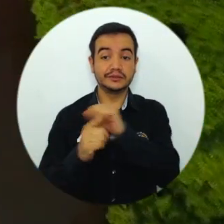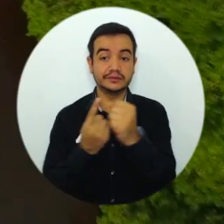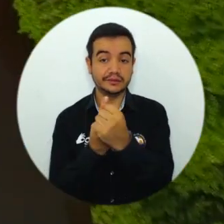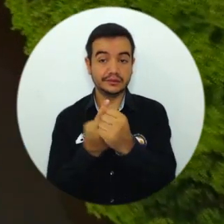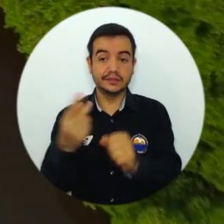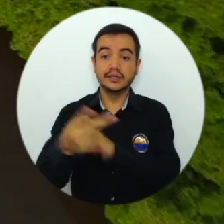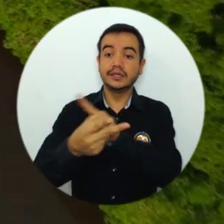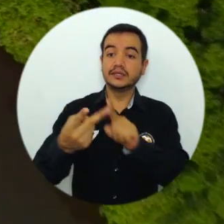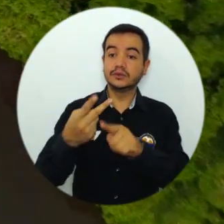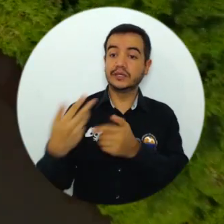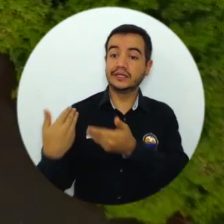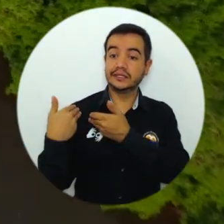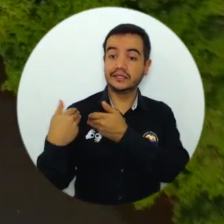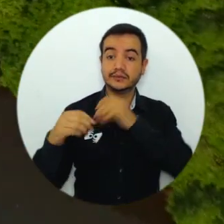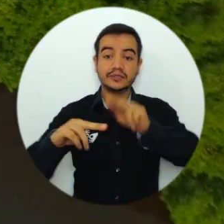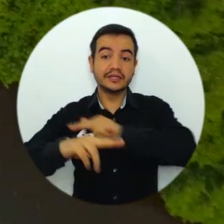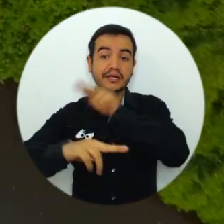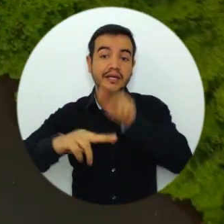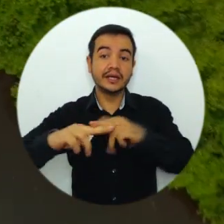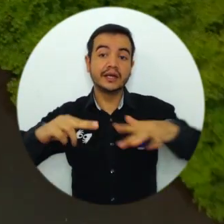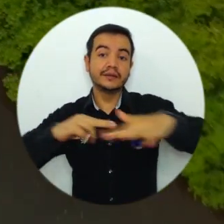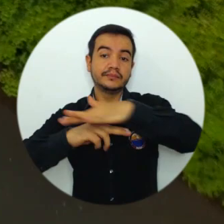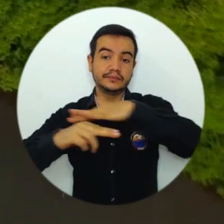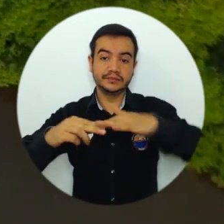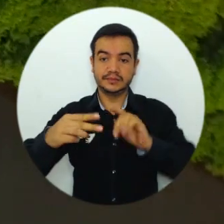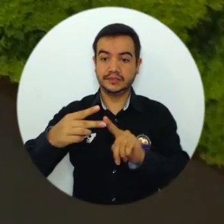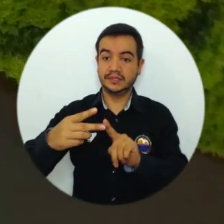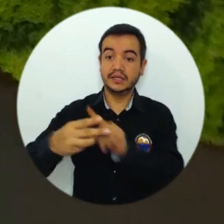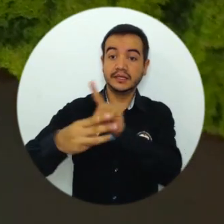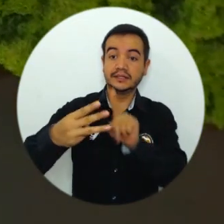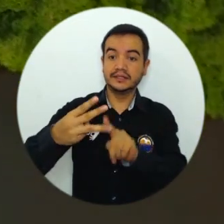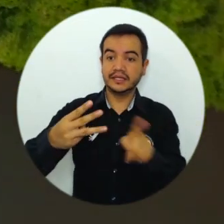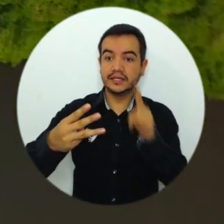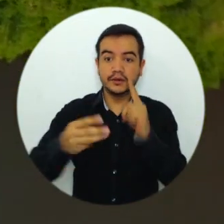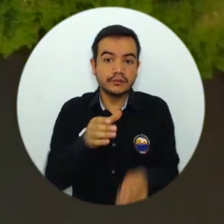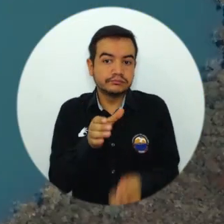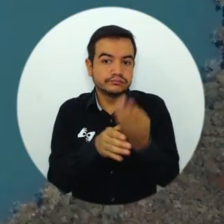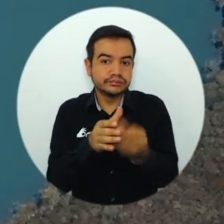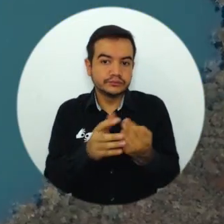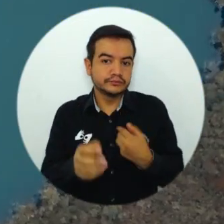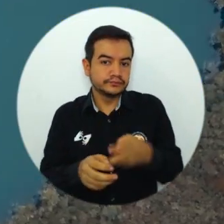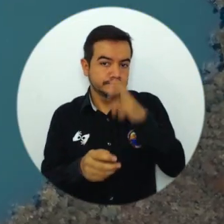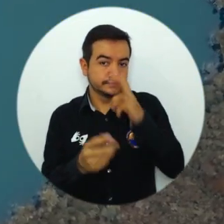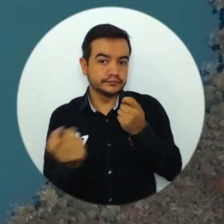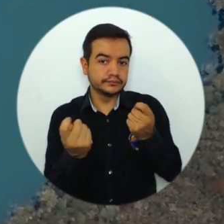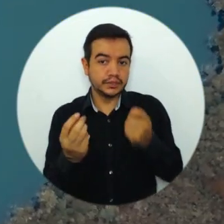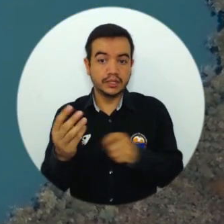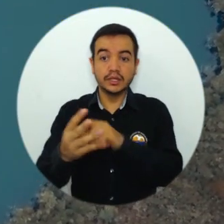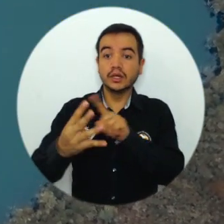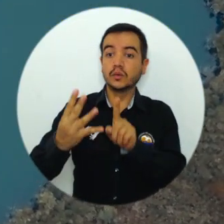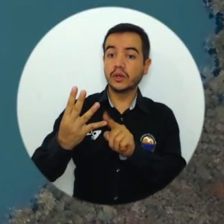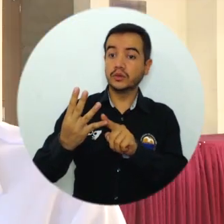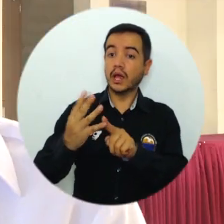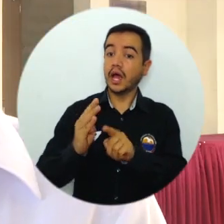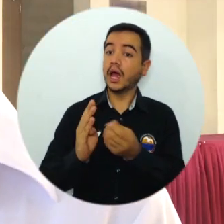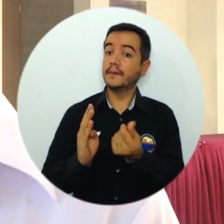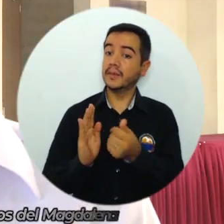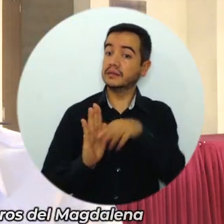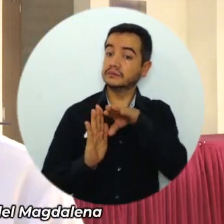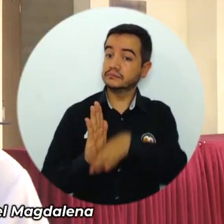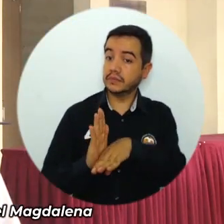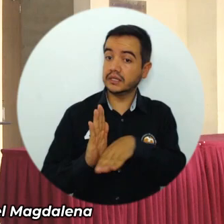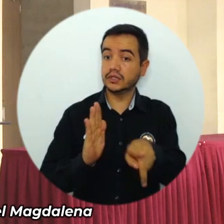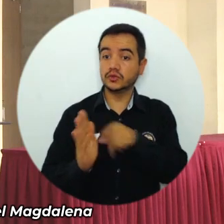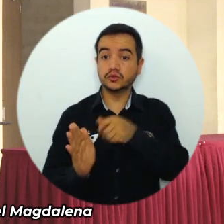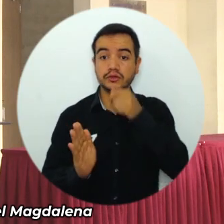Segundo, una responsabilidad ambiental. Tercero, mejora la productividad. Y por último, disminuye los costos en la misma. El objetivo